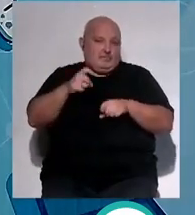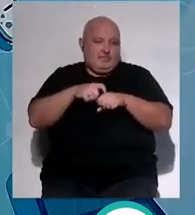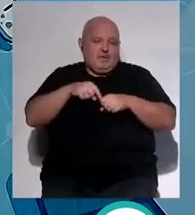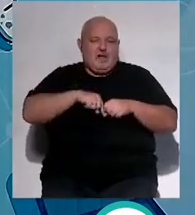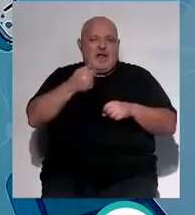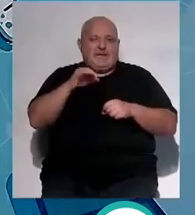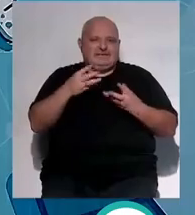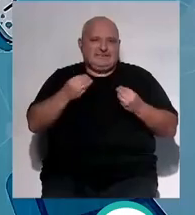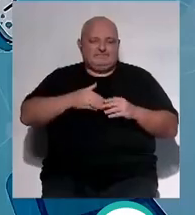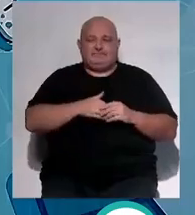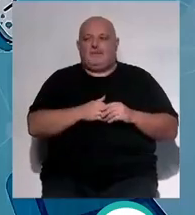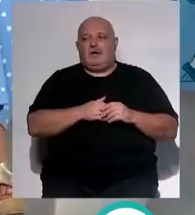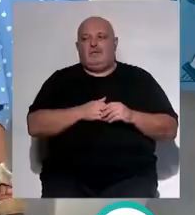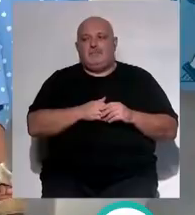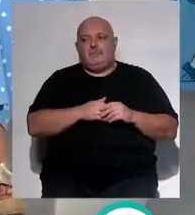gases